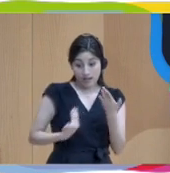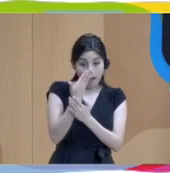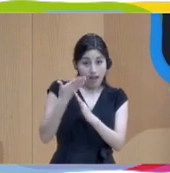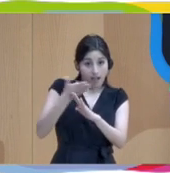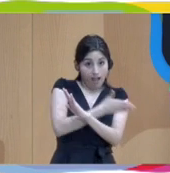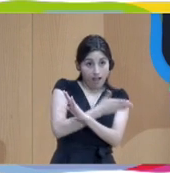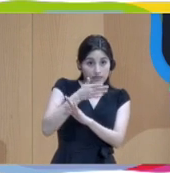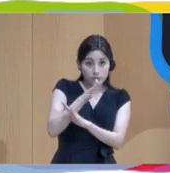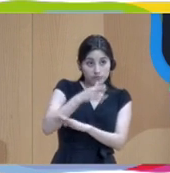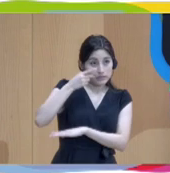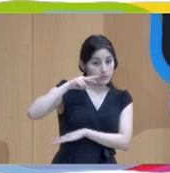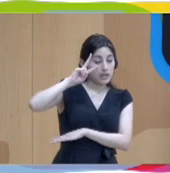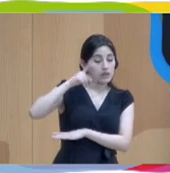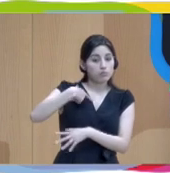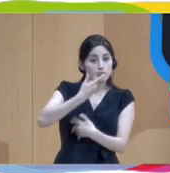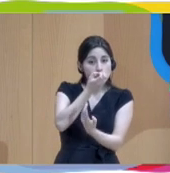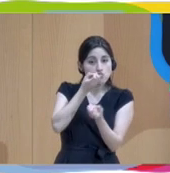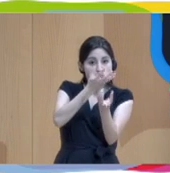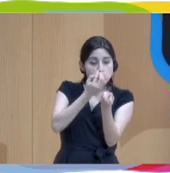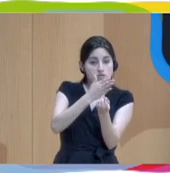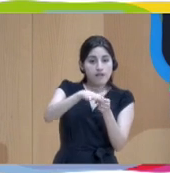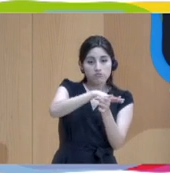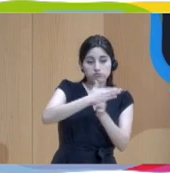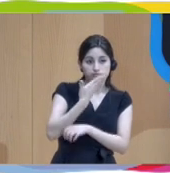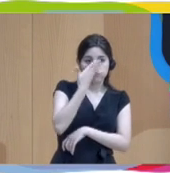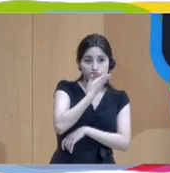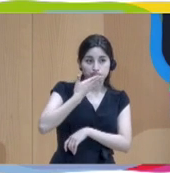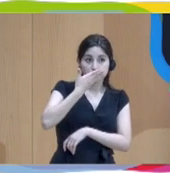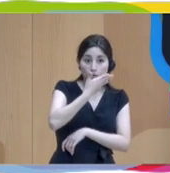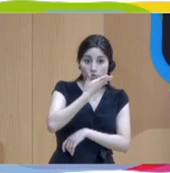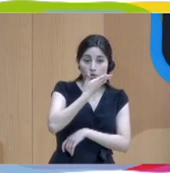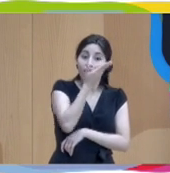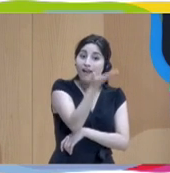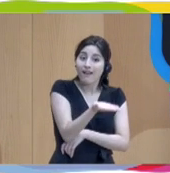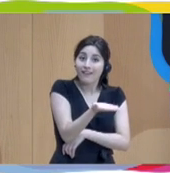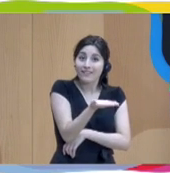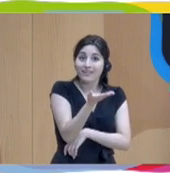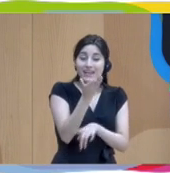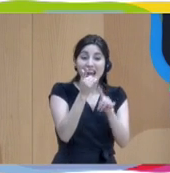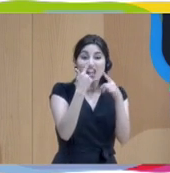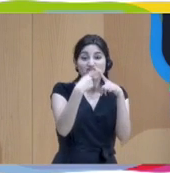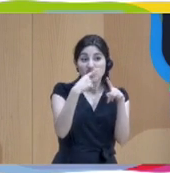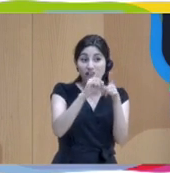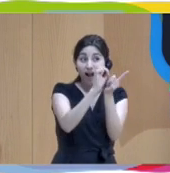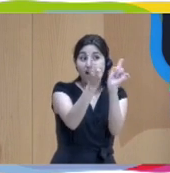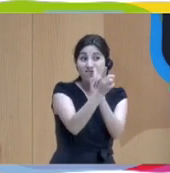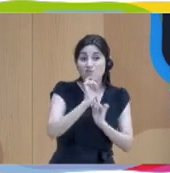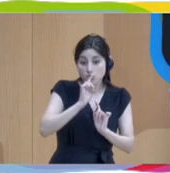cómo ha cambiado la forma que estamos haciendo ahora. Entonces, una cosa es que la gente,